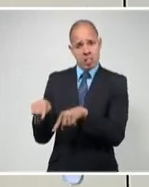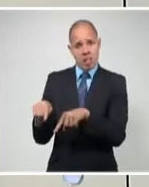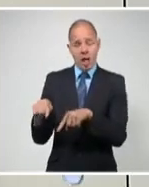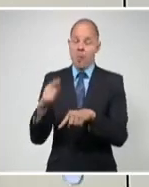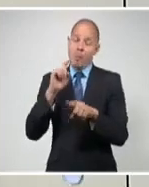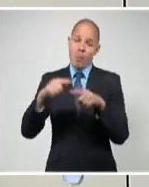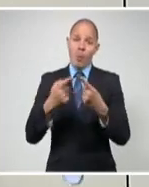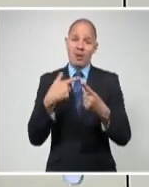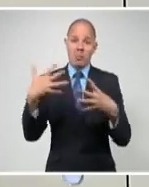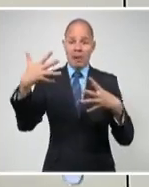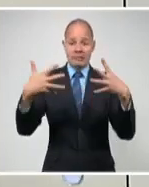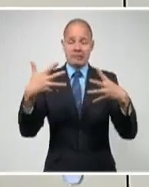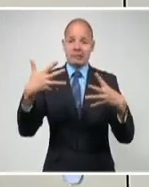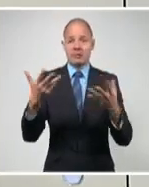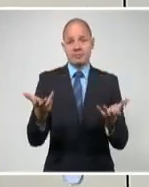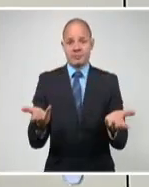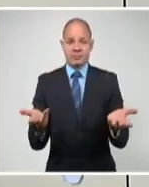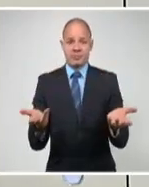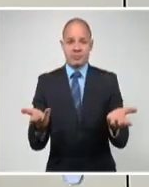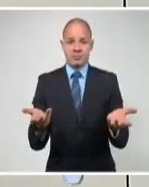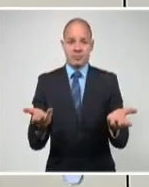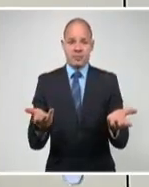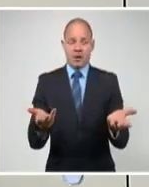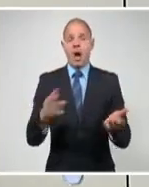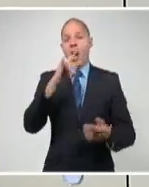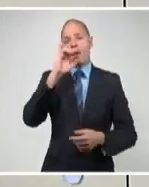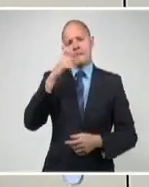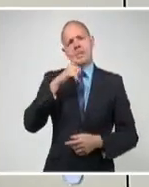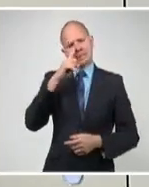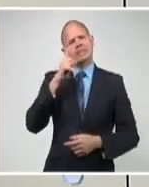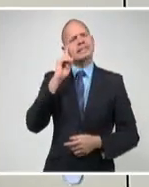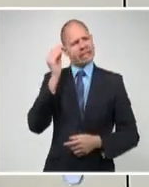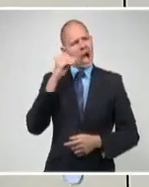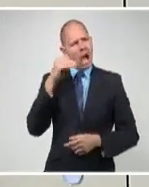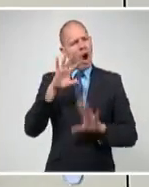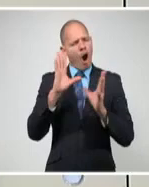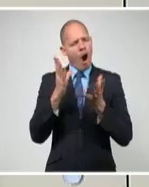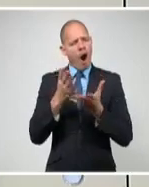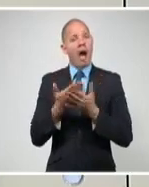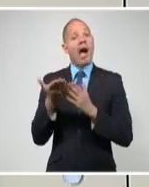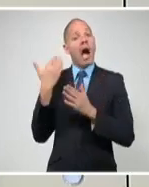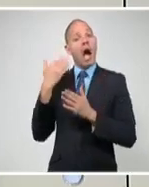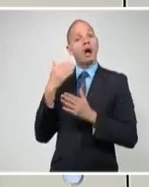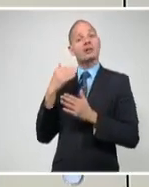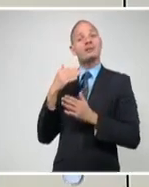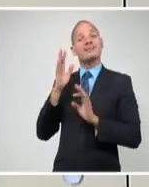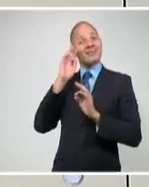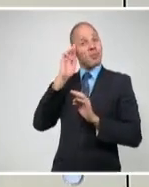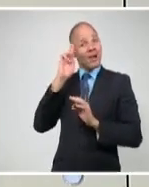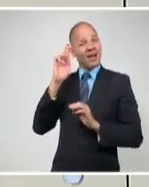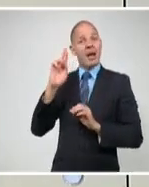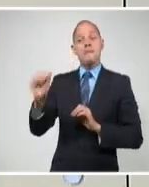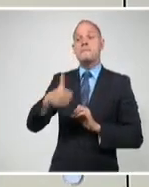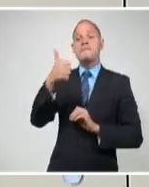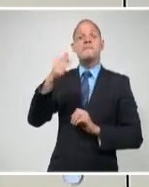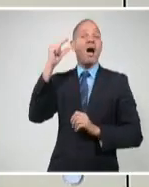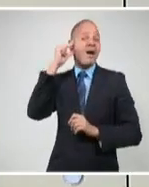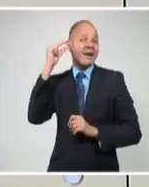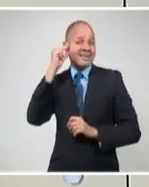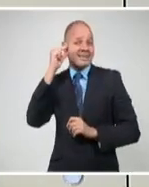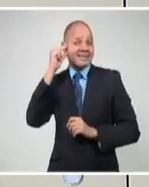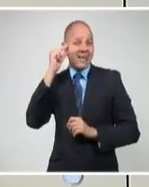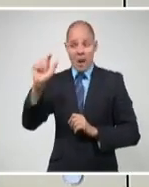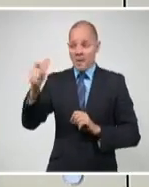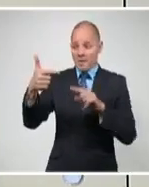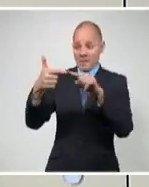del estrecho. Biden conoce claramente la política de Obama con respecto a Cuba. Su esposa, la doctora Jill